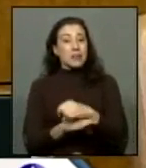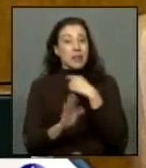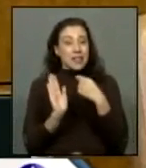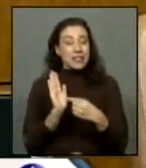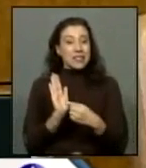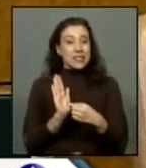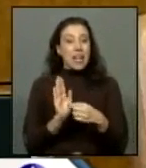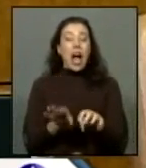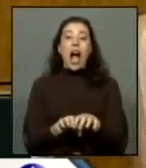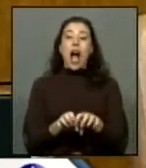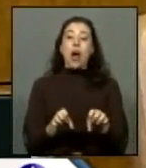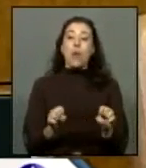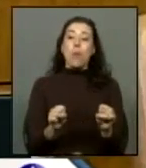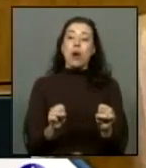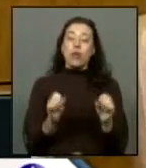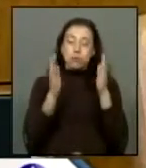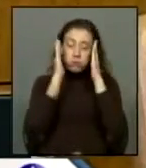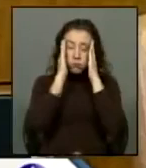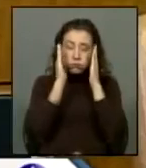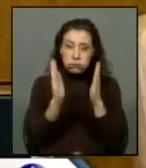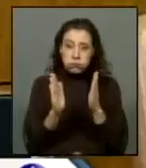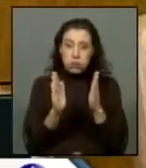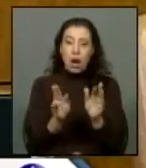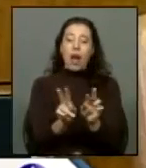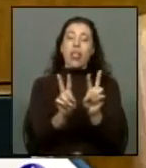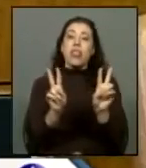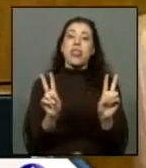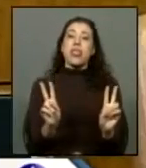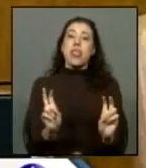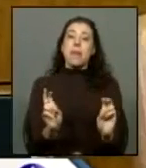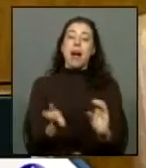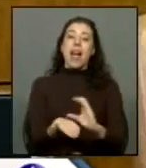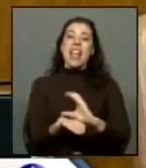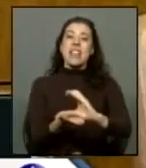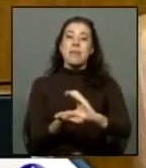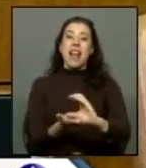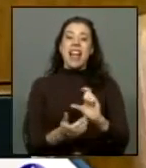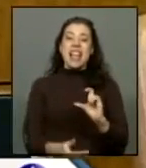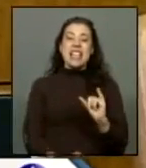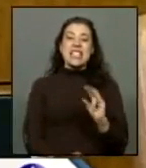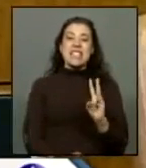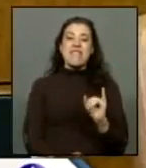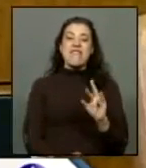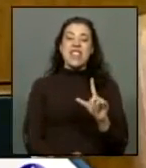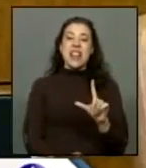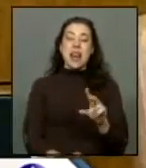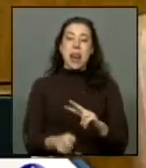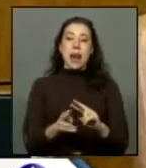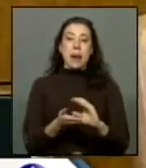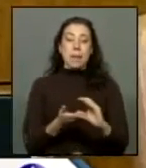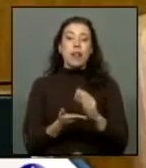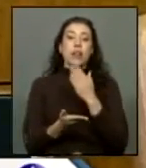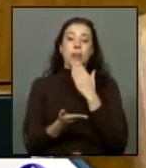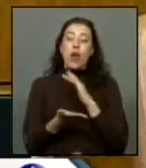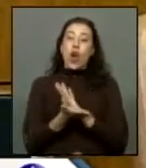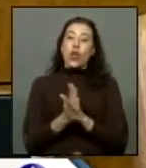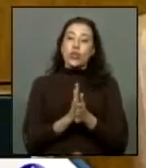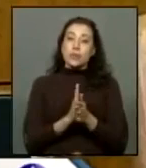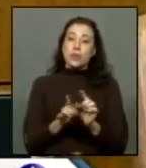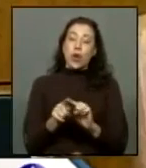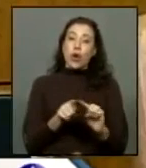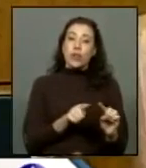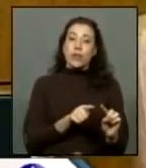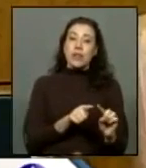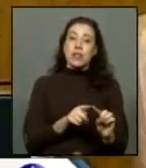mesa acuerdan que esta se abocará a la temática de las indemnizaciones civiles, reparatorias y demás al carácter y